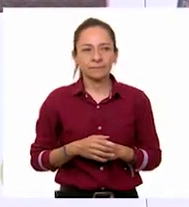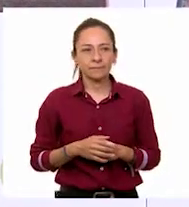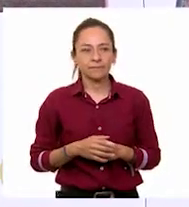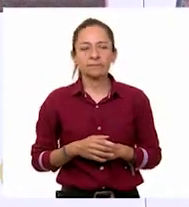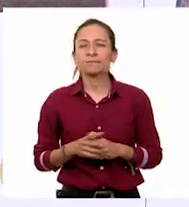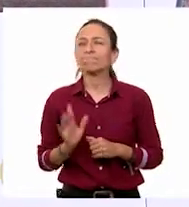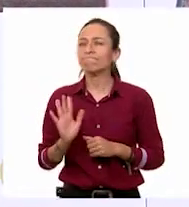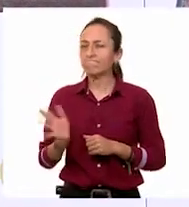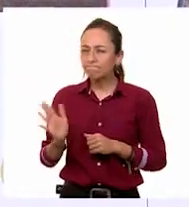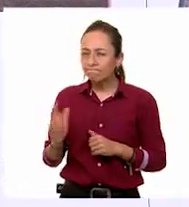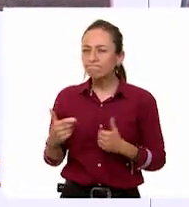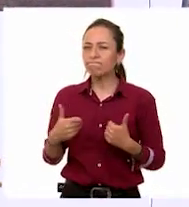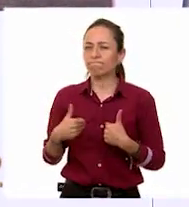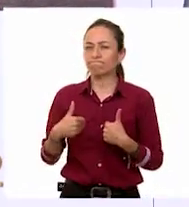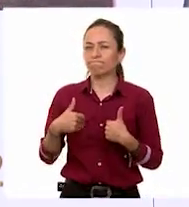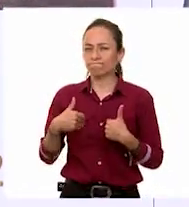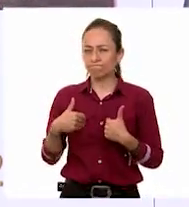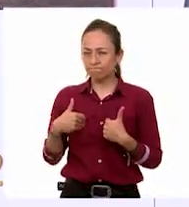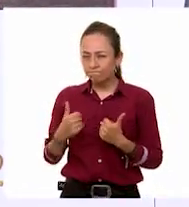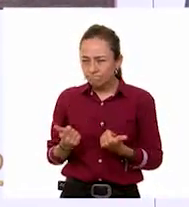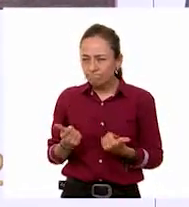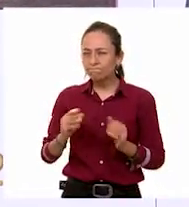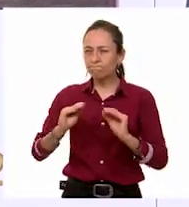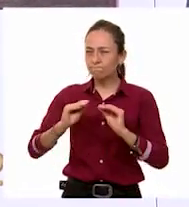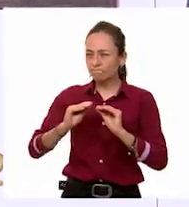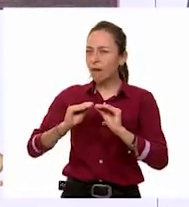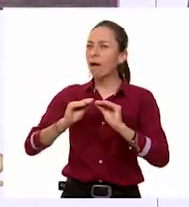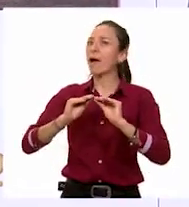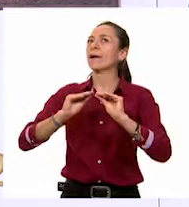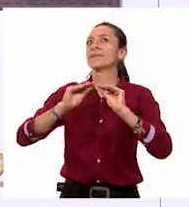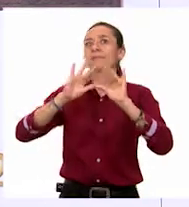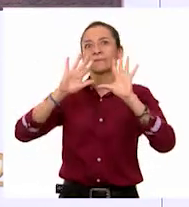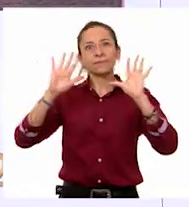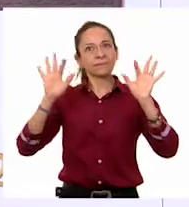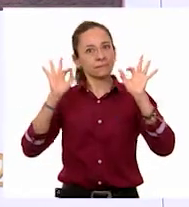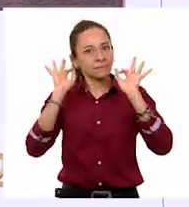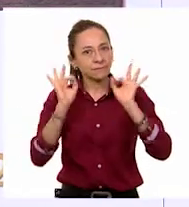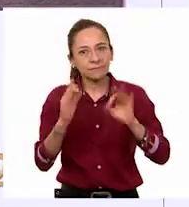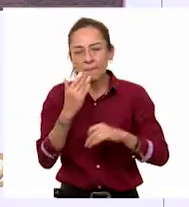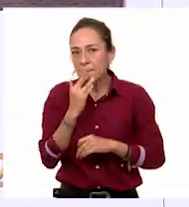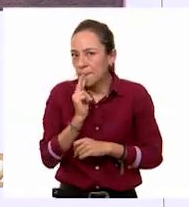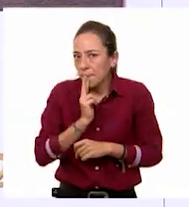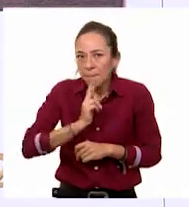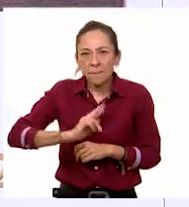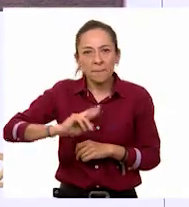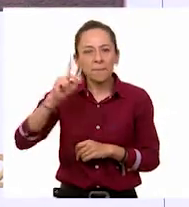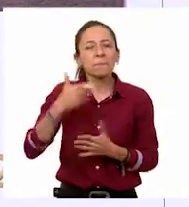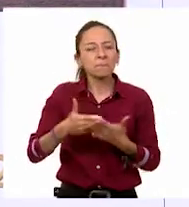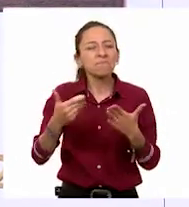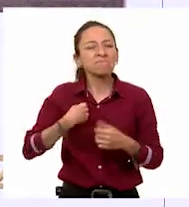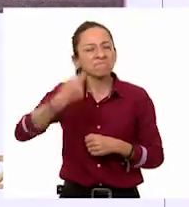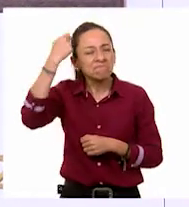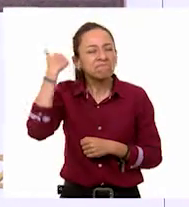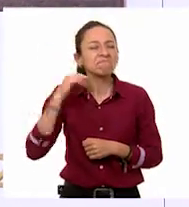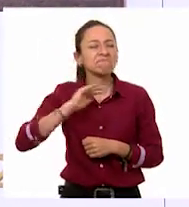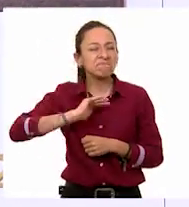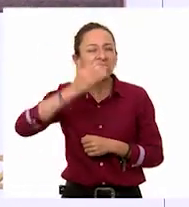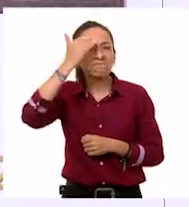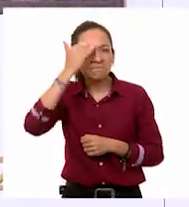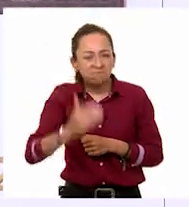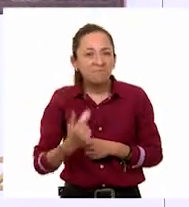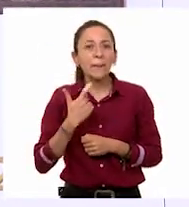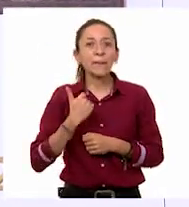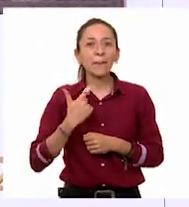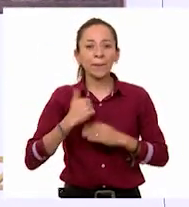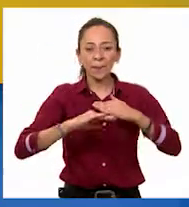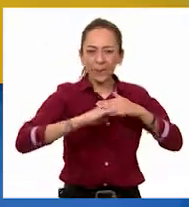¡Ah! A ver, ahora sí me va quedando bastante más claro. Podría ya saber cuánto me descuentan en cada alfombra que